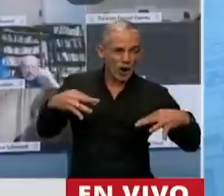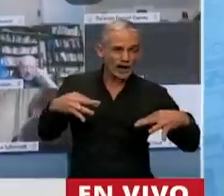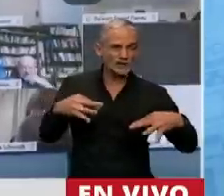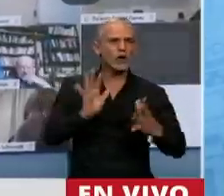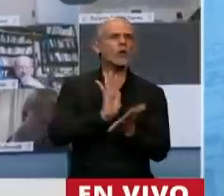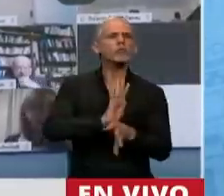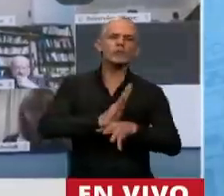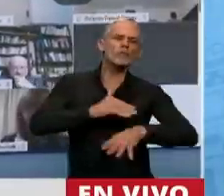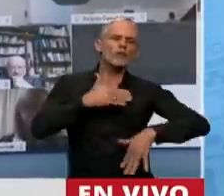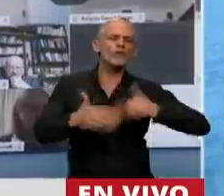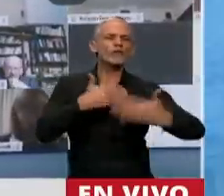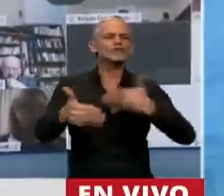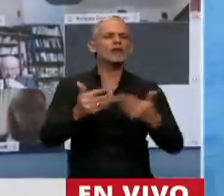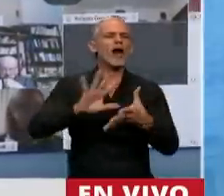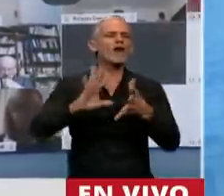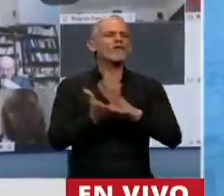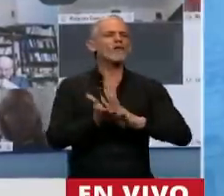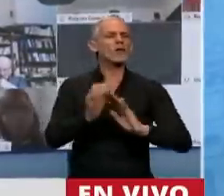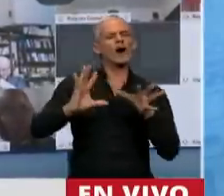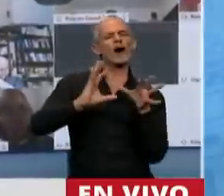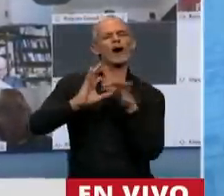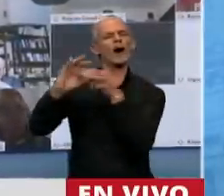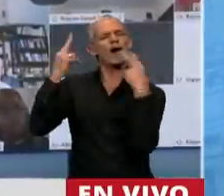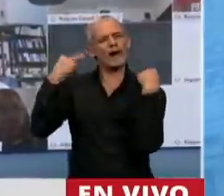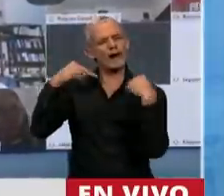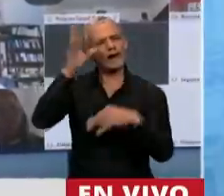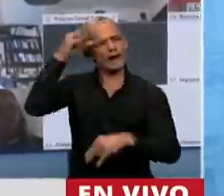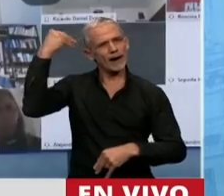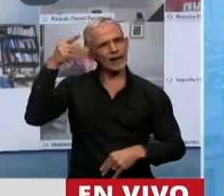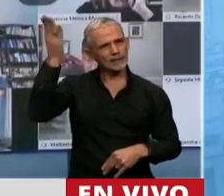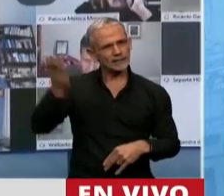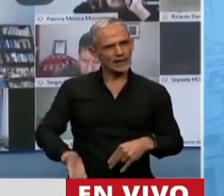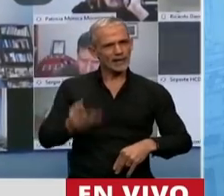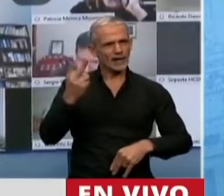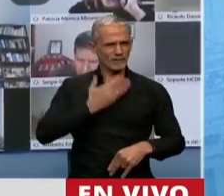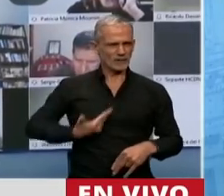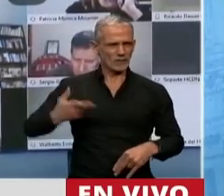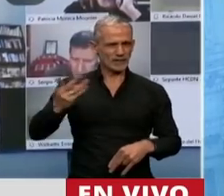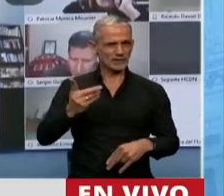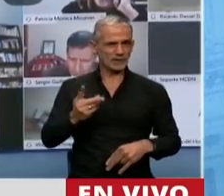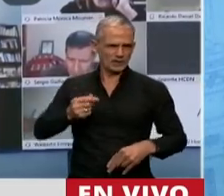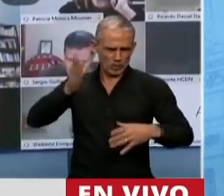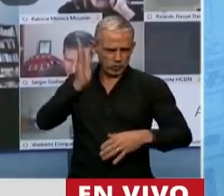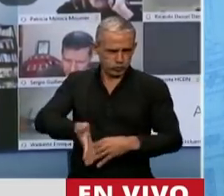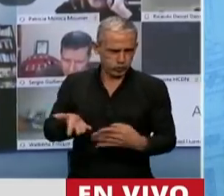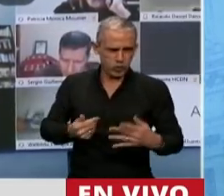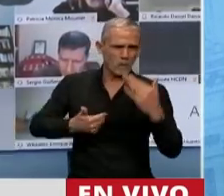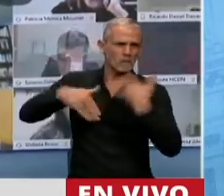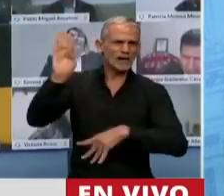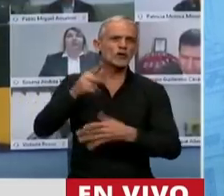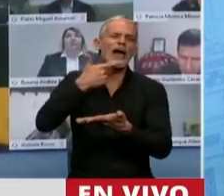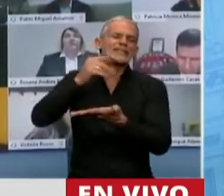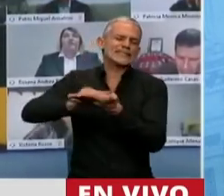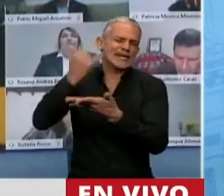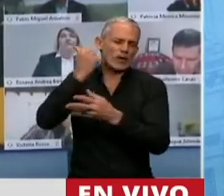funcionar en el modo Cristina en que han logrado imponer por mayoría amplia en el